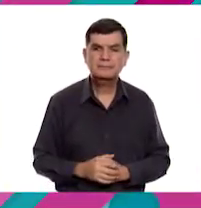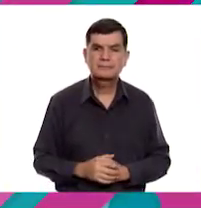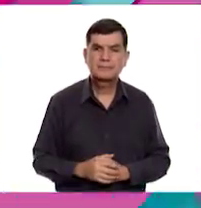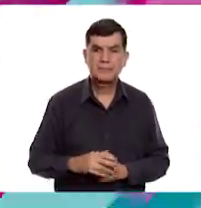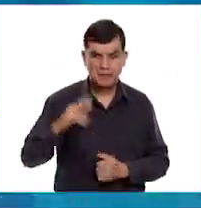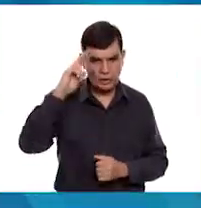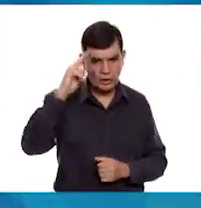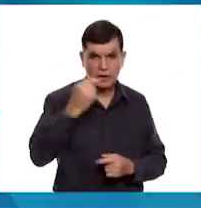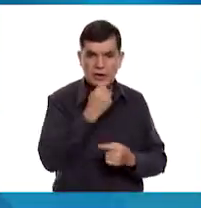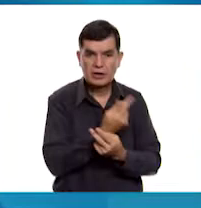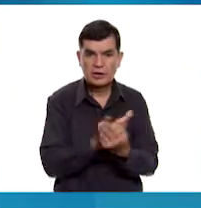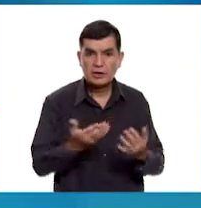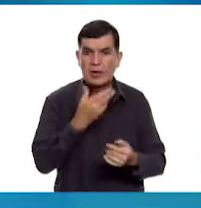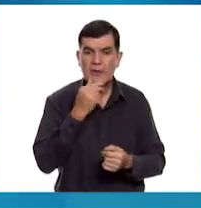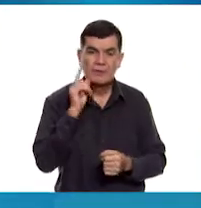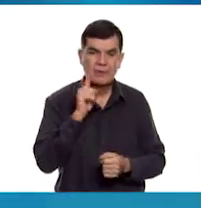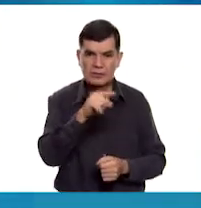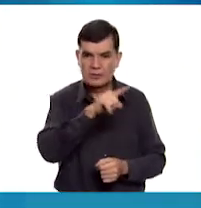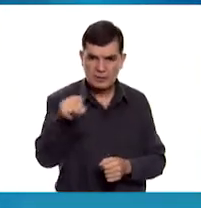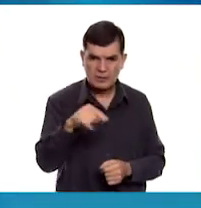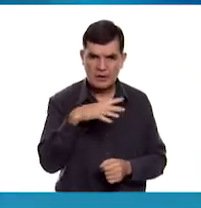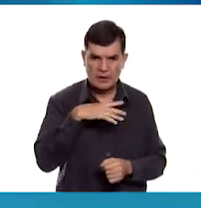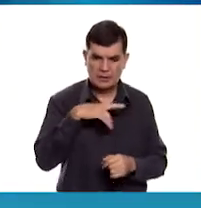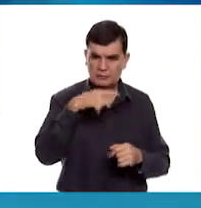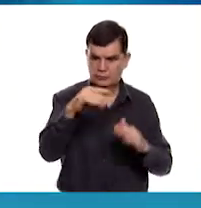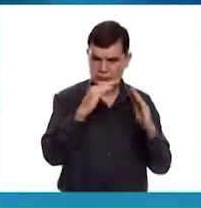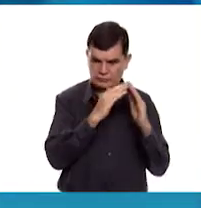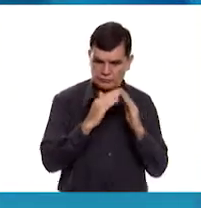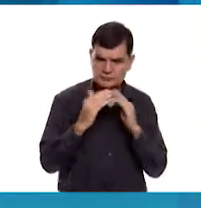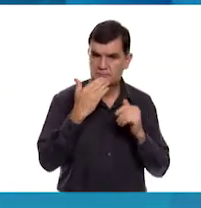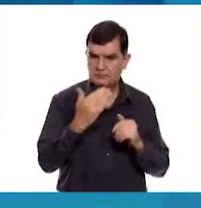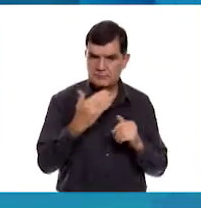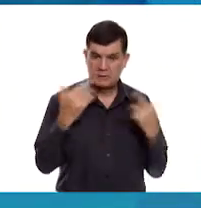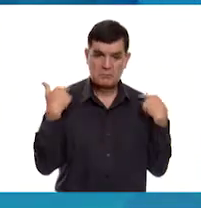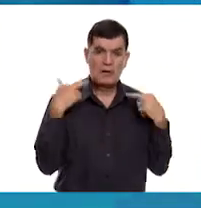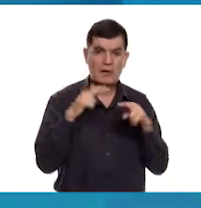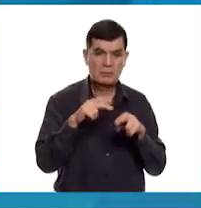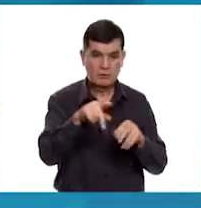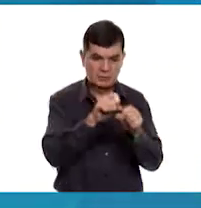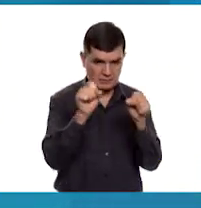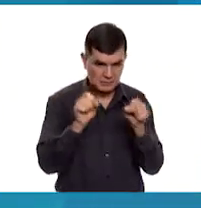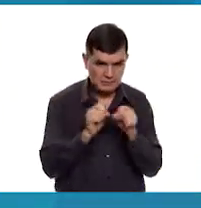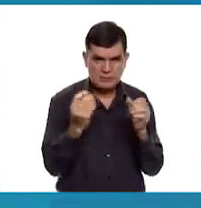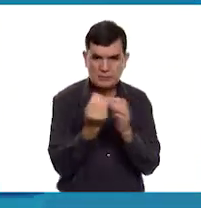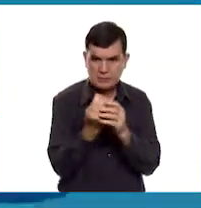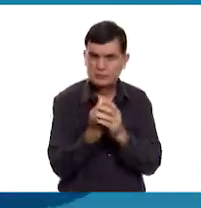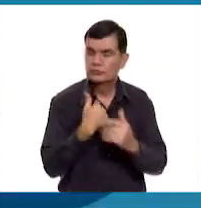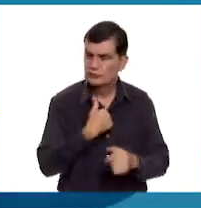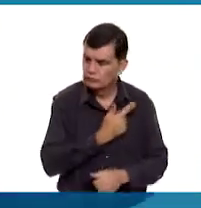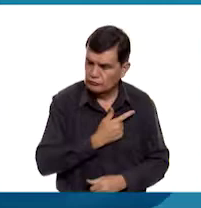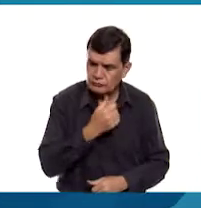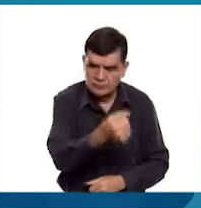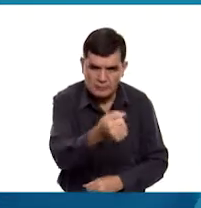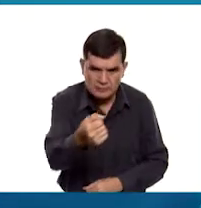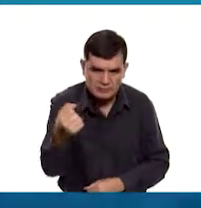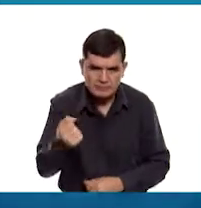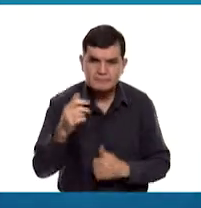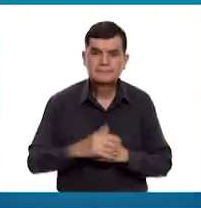Hola, ¿qué tal, niñas y niños? Espero se encuentren muy bien allá en su casita. Maestros que se encuentran en el salón de clase, es un gusto saludarlos.